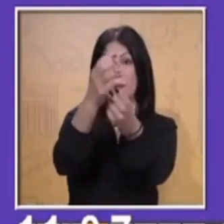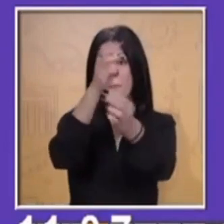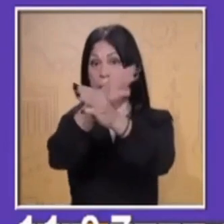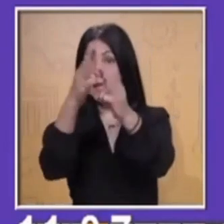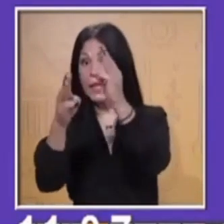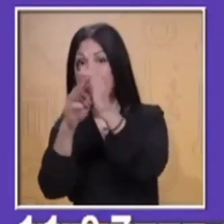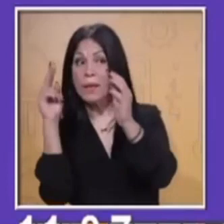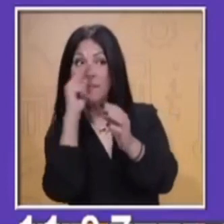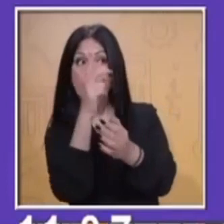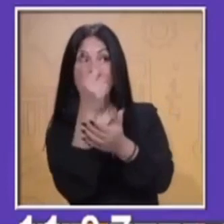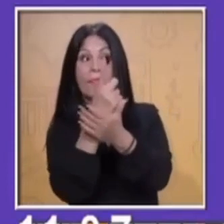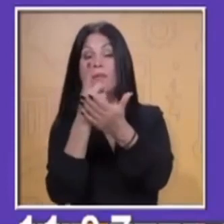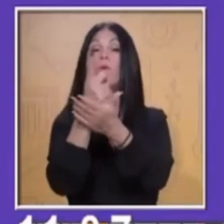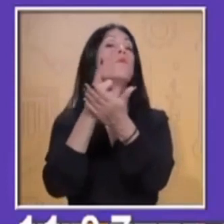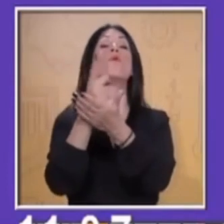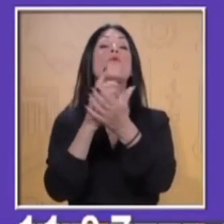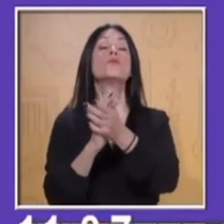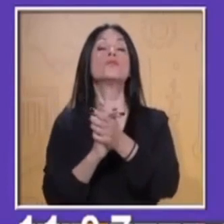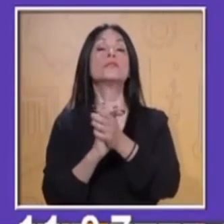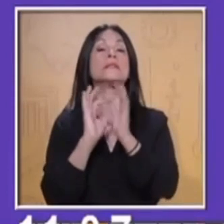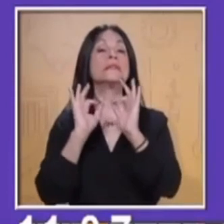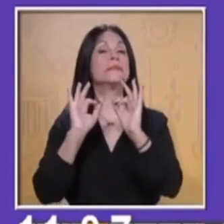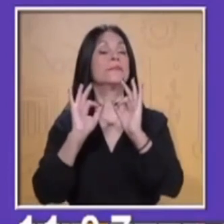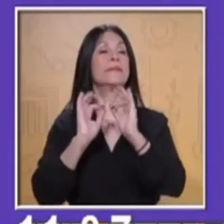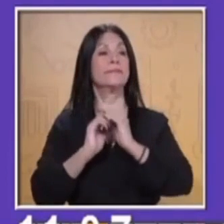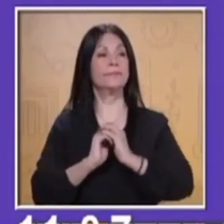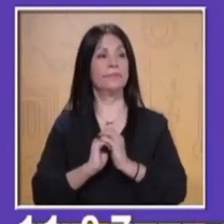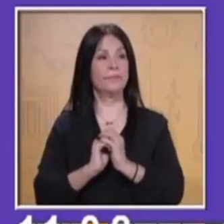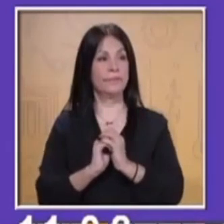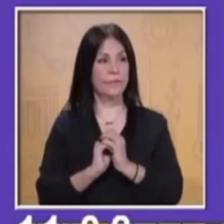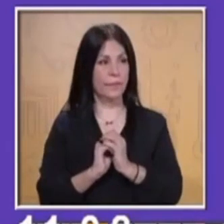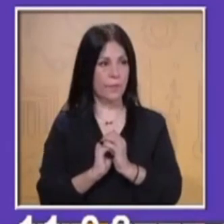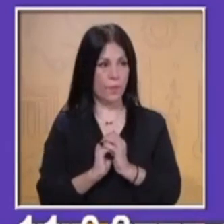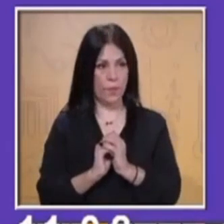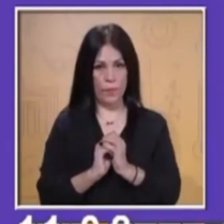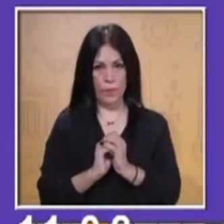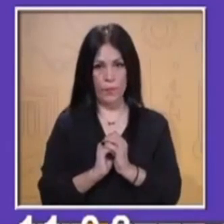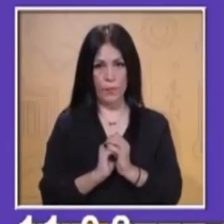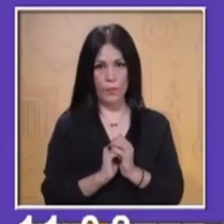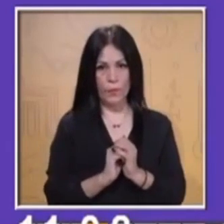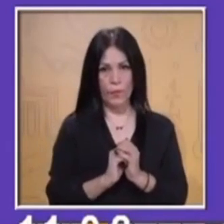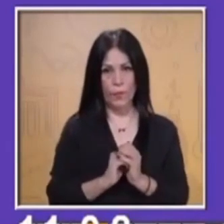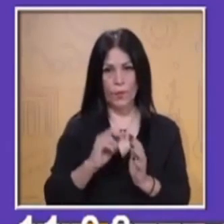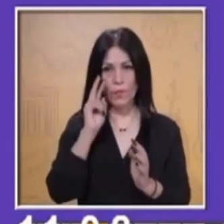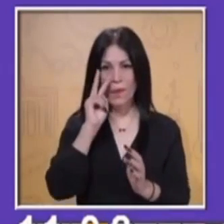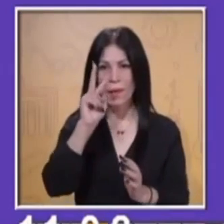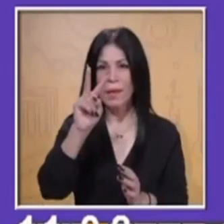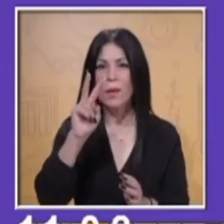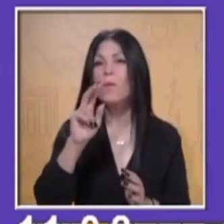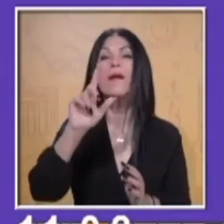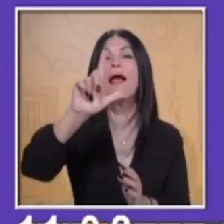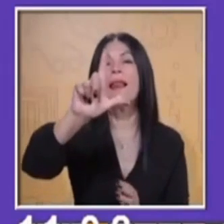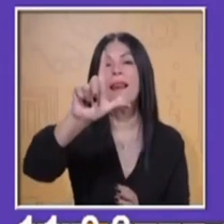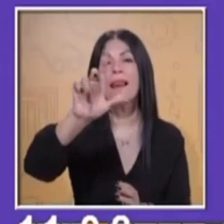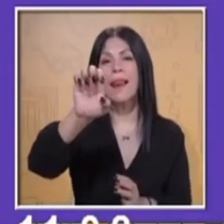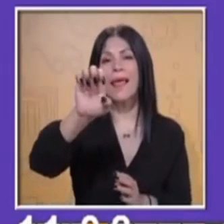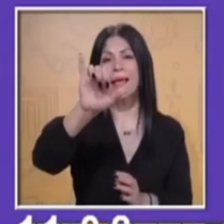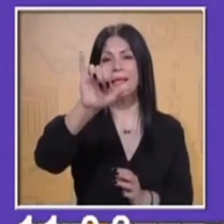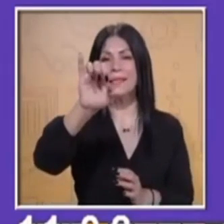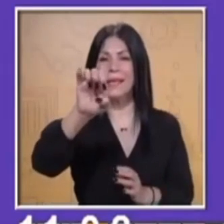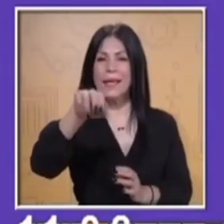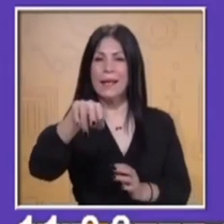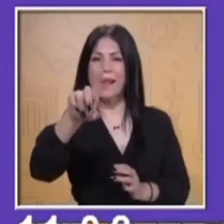nosotros. Excelente. Excelente. ¿Qué aparece en la pantalla? Es una leyenda que todo mundo